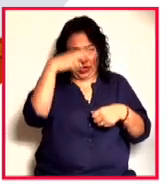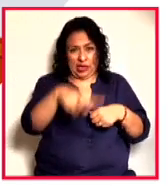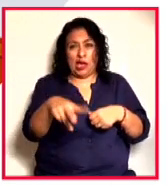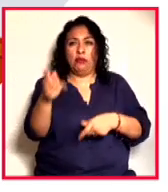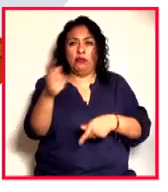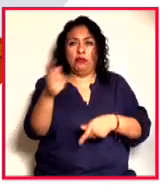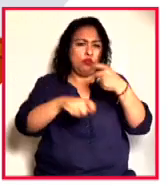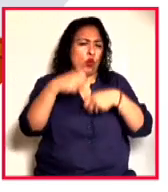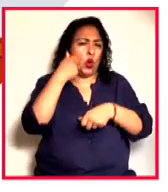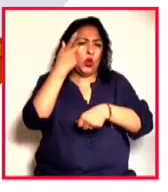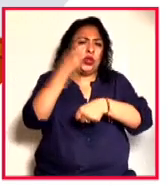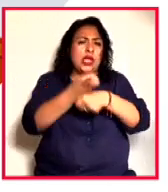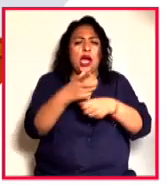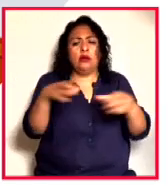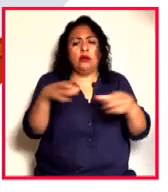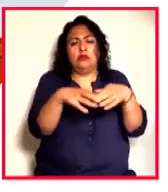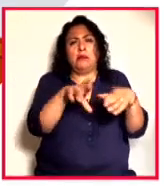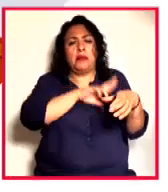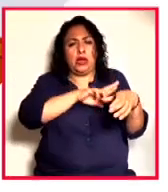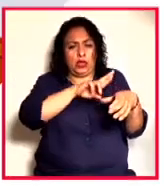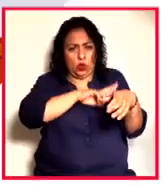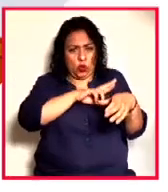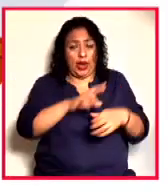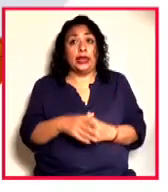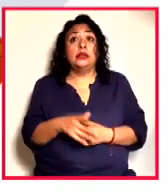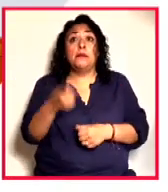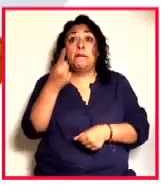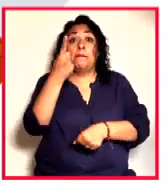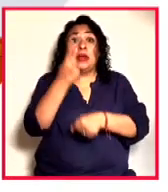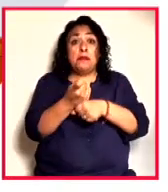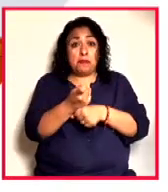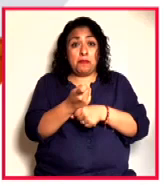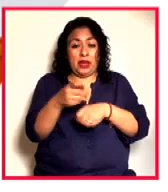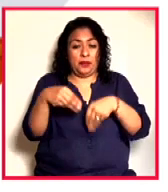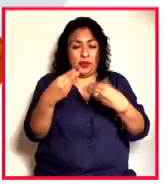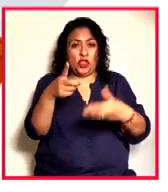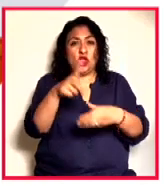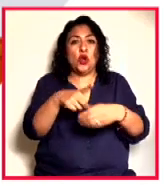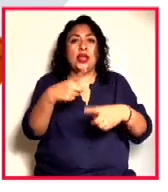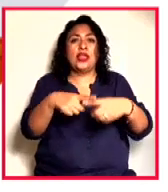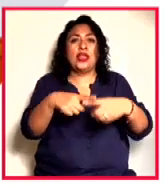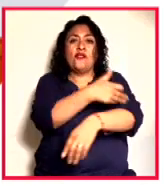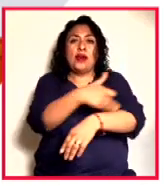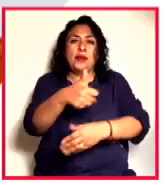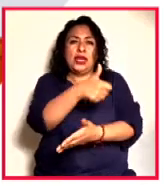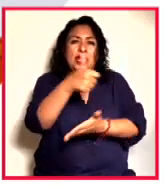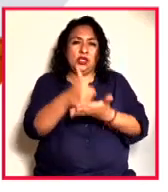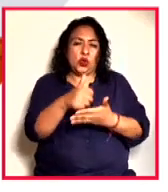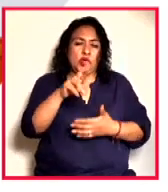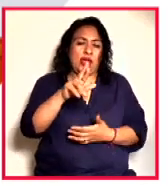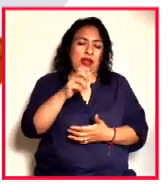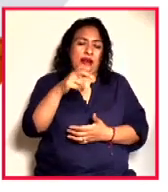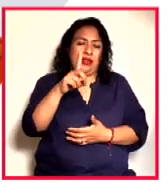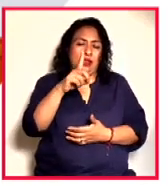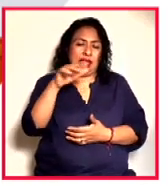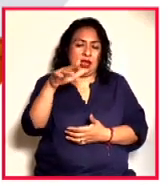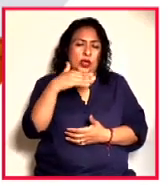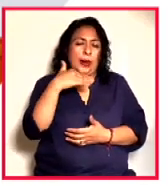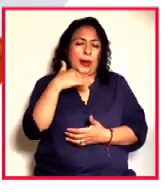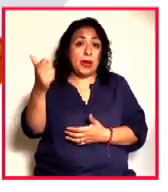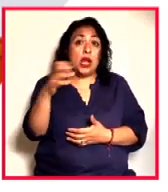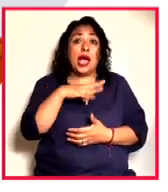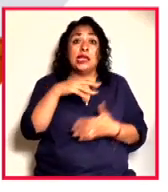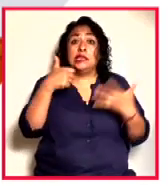voluntaria de colecciones particulares. La primera colección donada por una familia de la ciudad de Recklinghausen está compuesta por seis piezas,